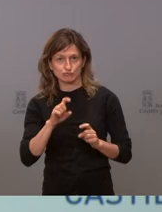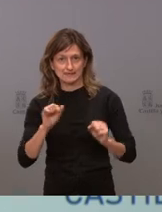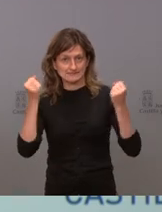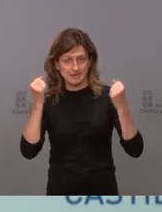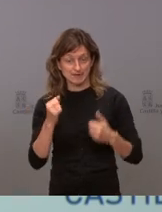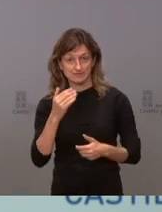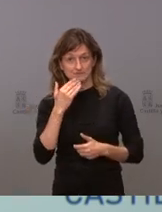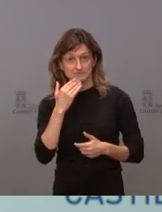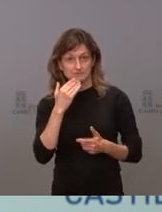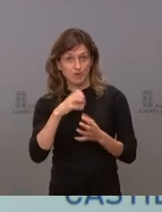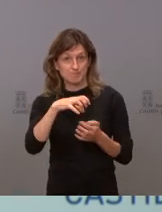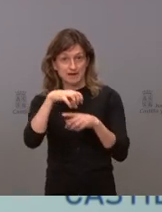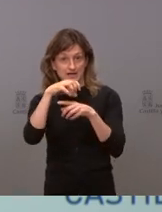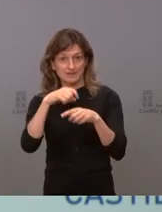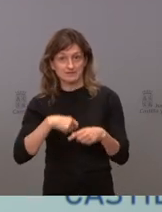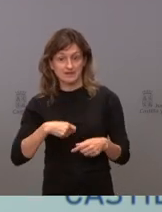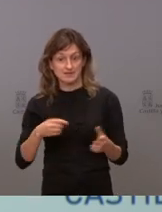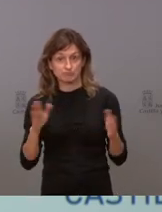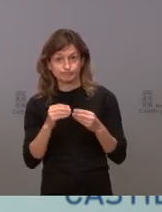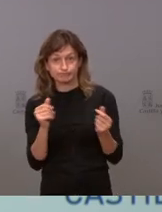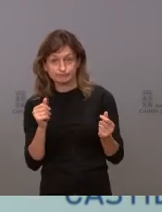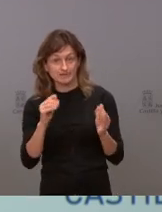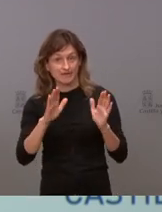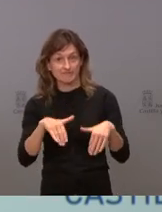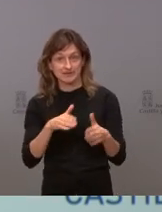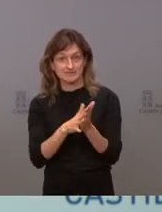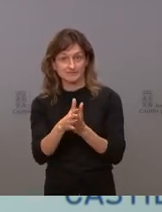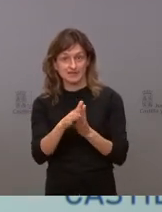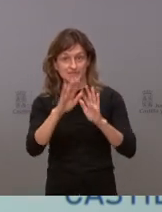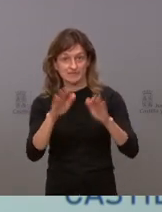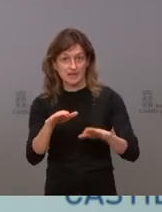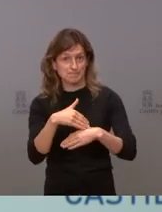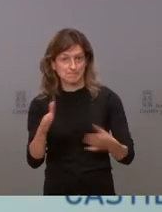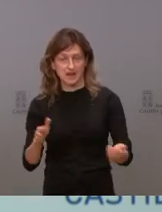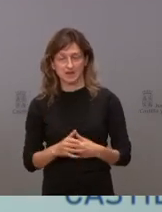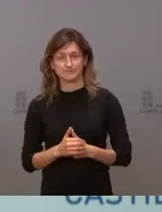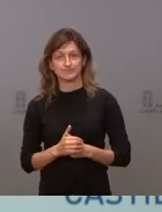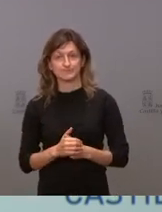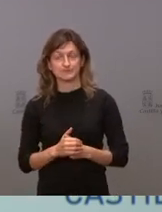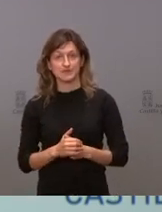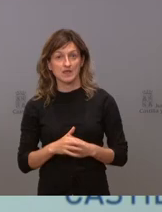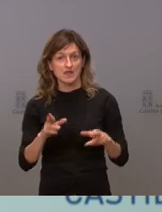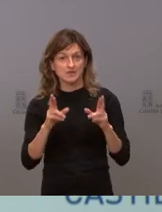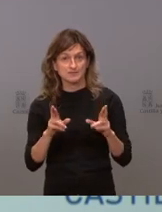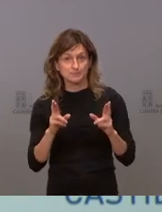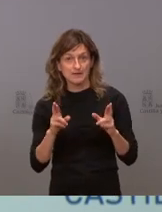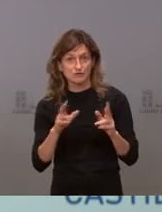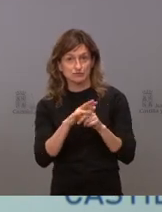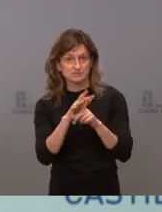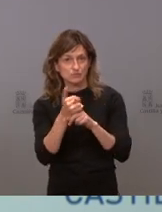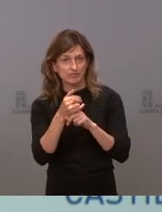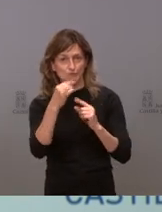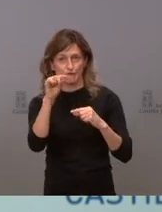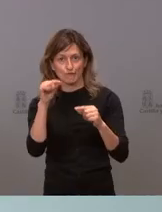no encuentra pronto la anilla del paracaídas va a tener un mal final espero espero que esta situación se corrija